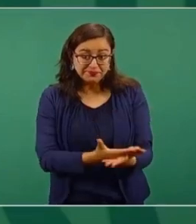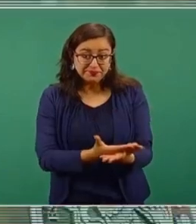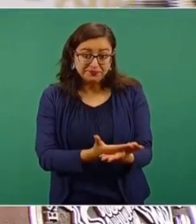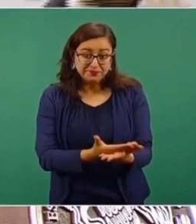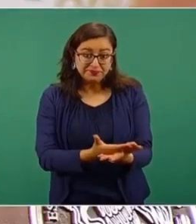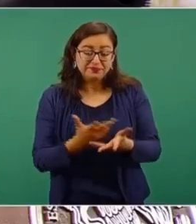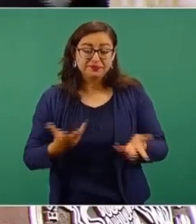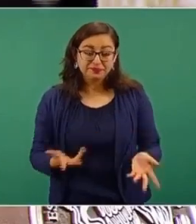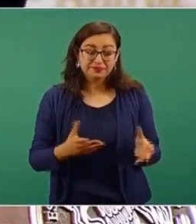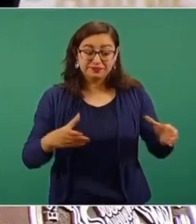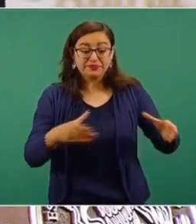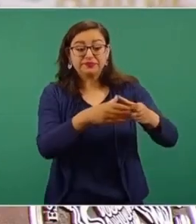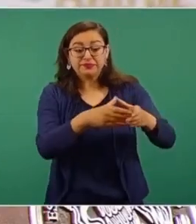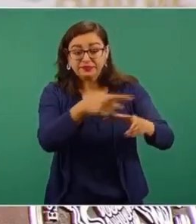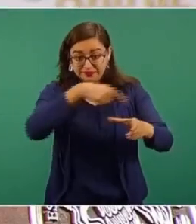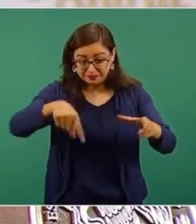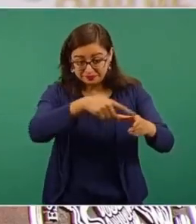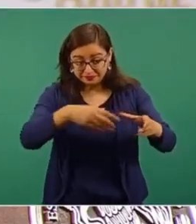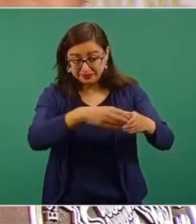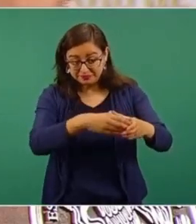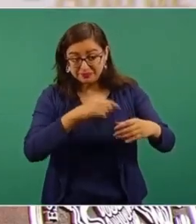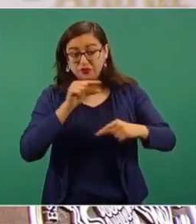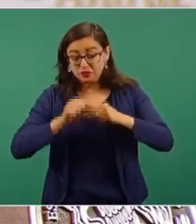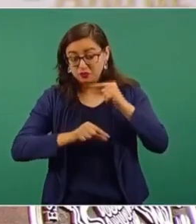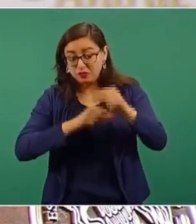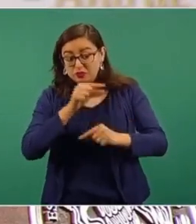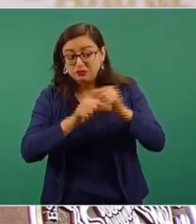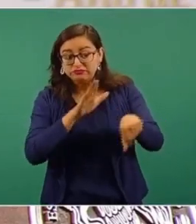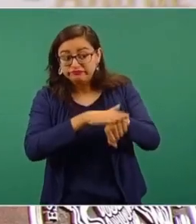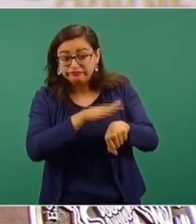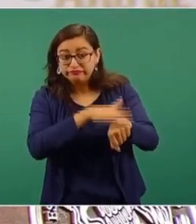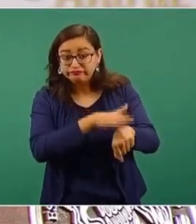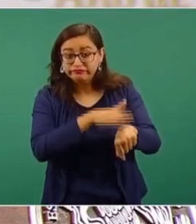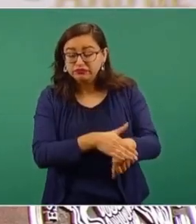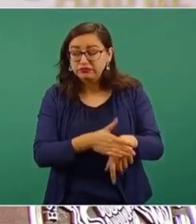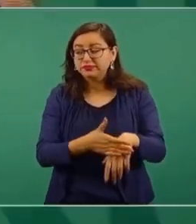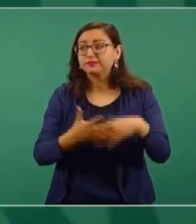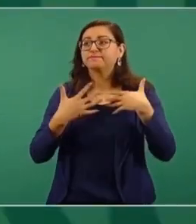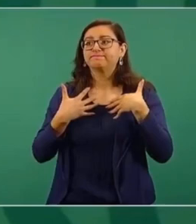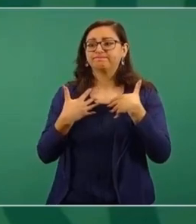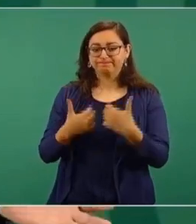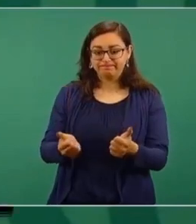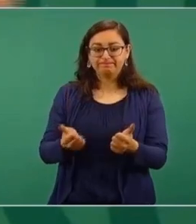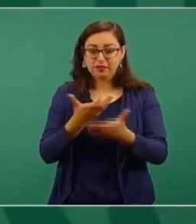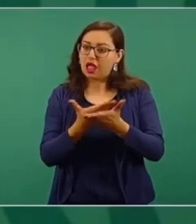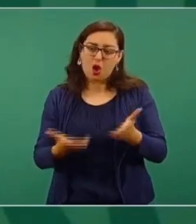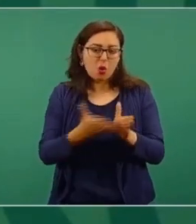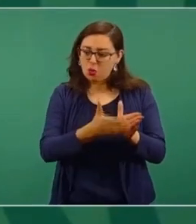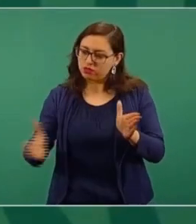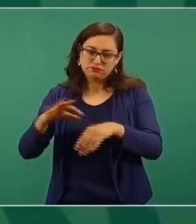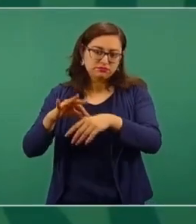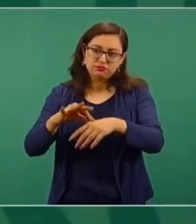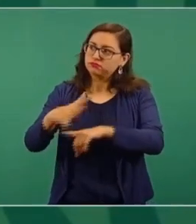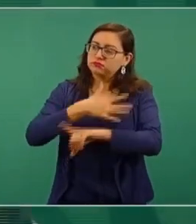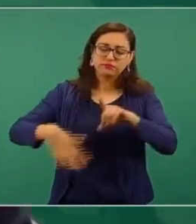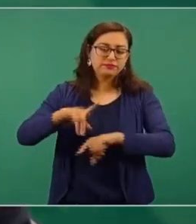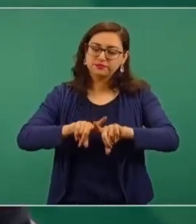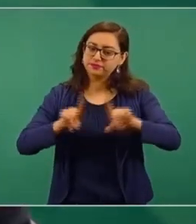Y ahí tienen que ir entendiendo, poco a poco, de que ya son otras condiciones, es otra la realidad.